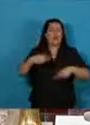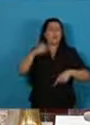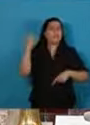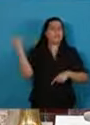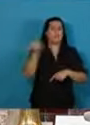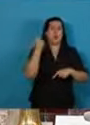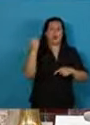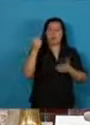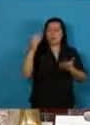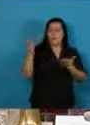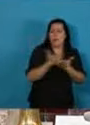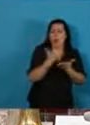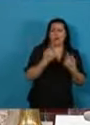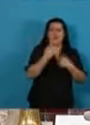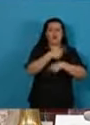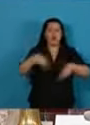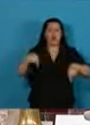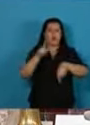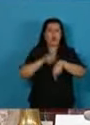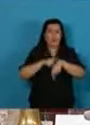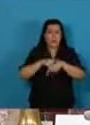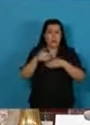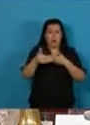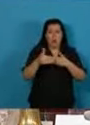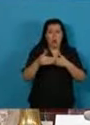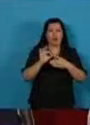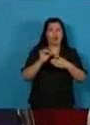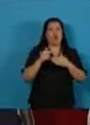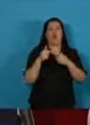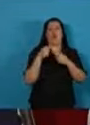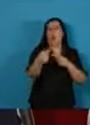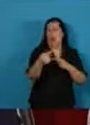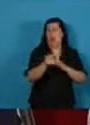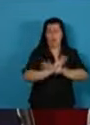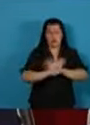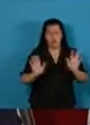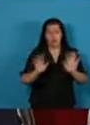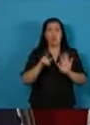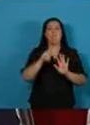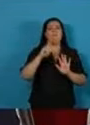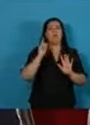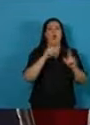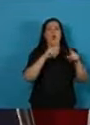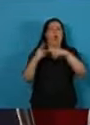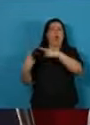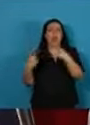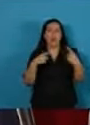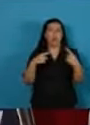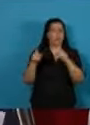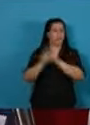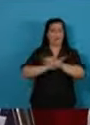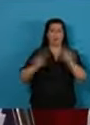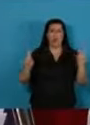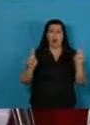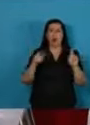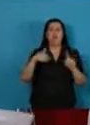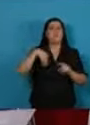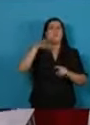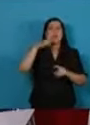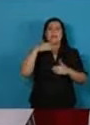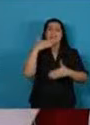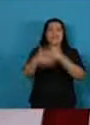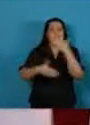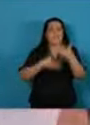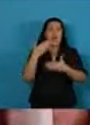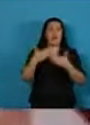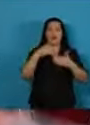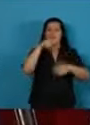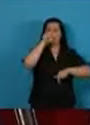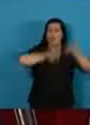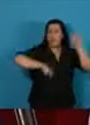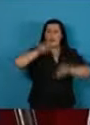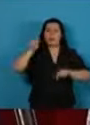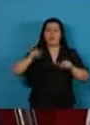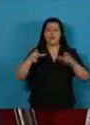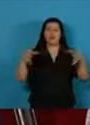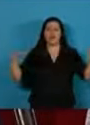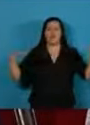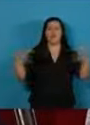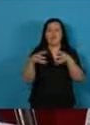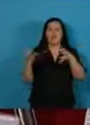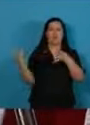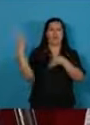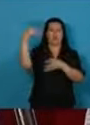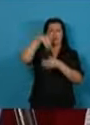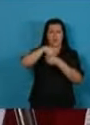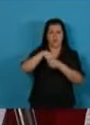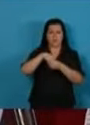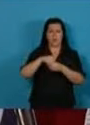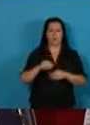de mediano y largo plazo, sin discusiones coyunturales, rumbo a un desarrollo humano, integral e inclusivo.